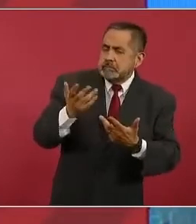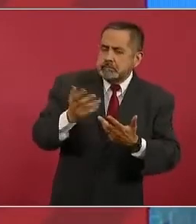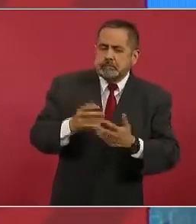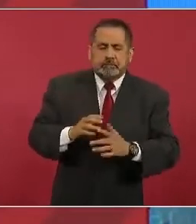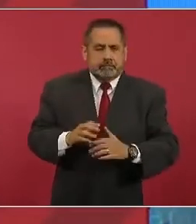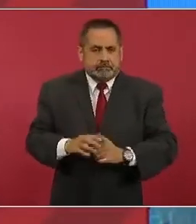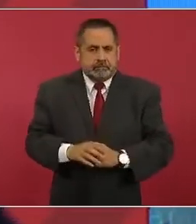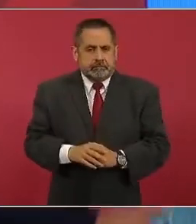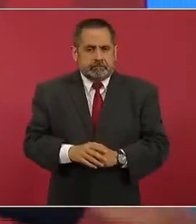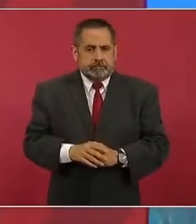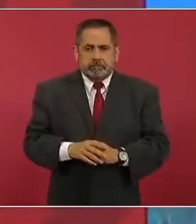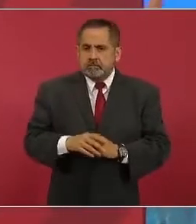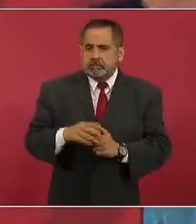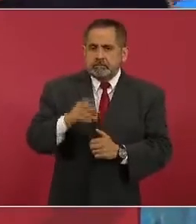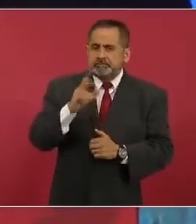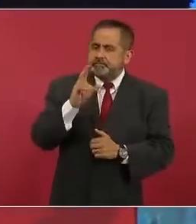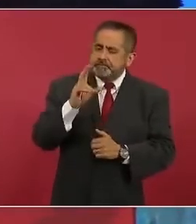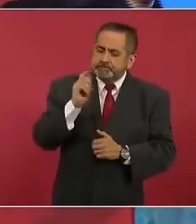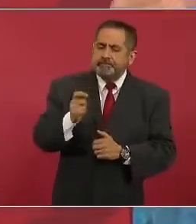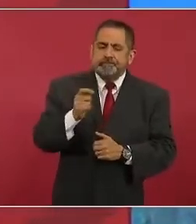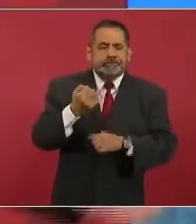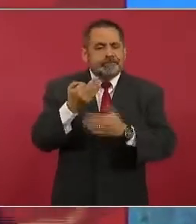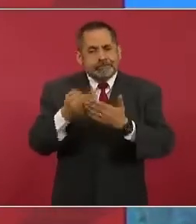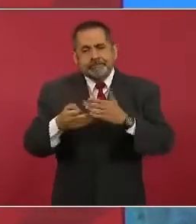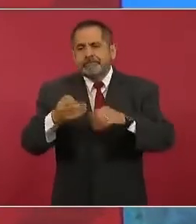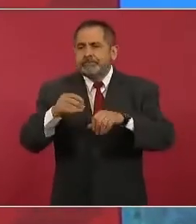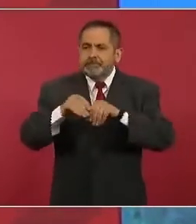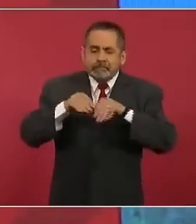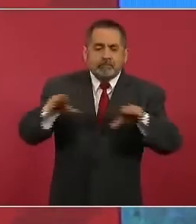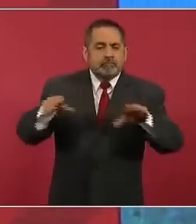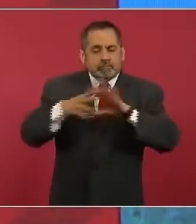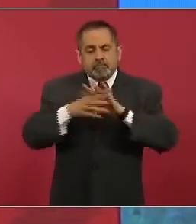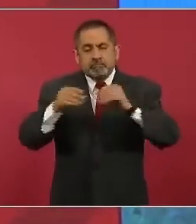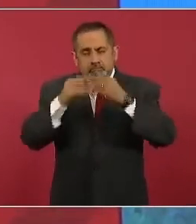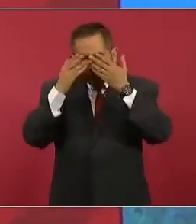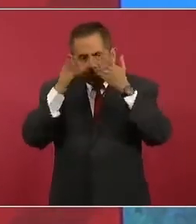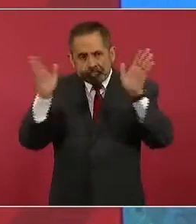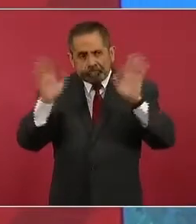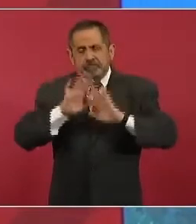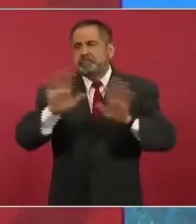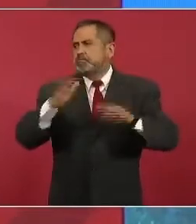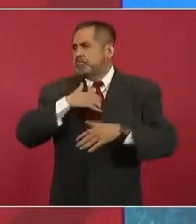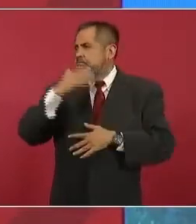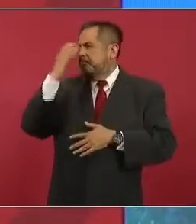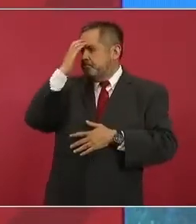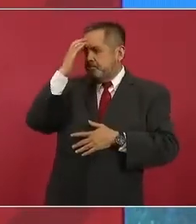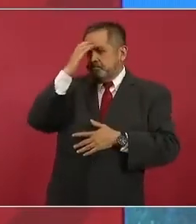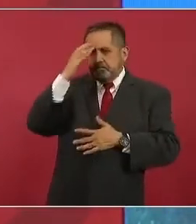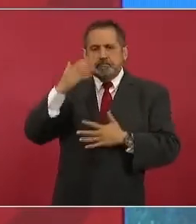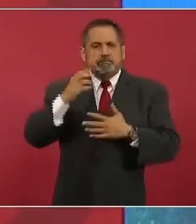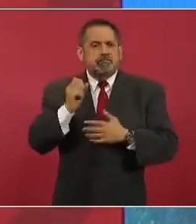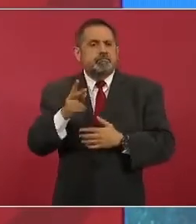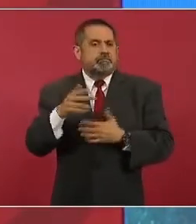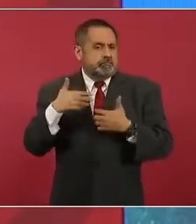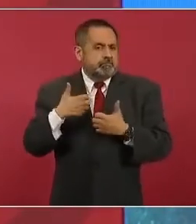por falta de información y de desconocimiento